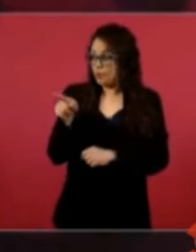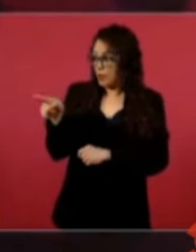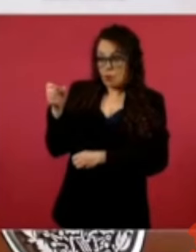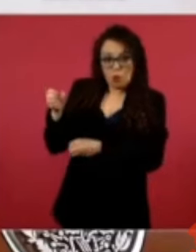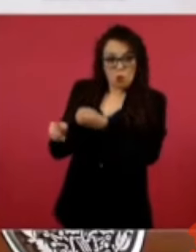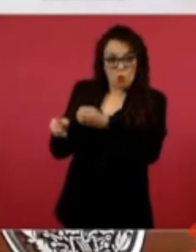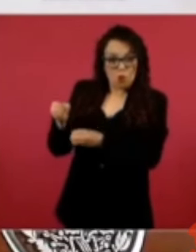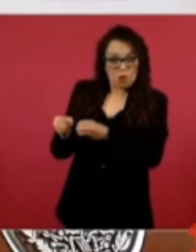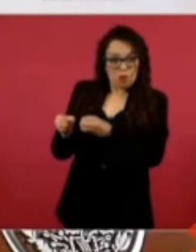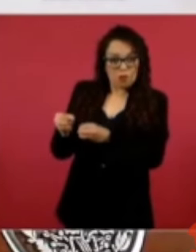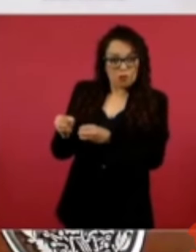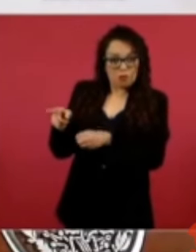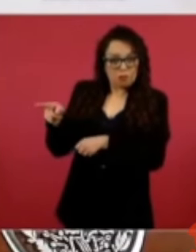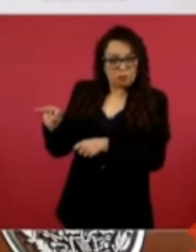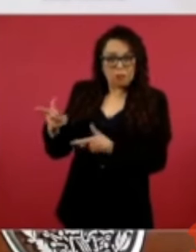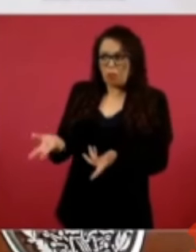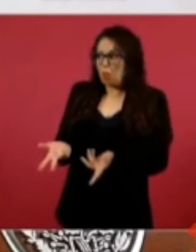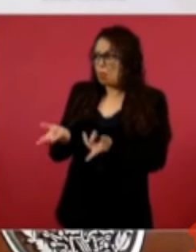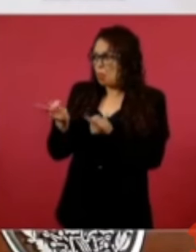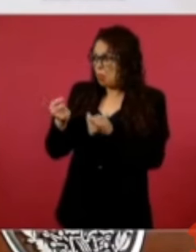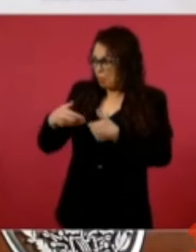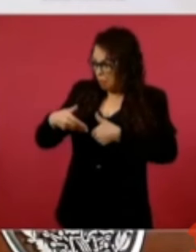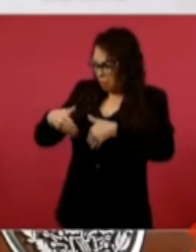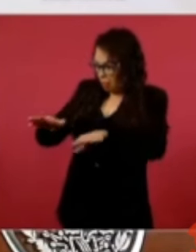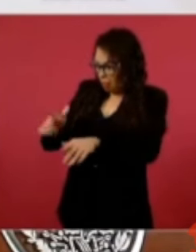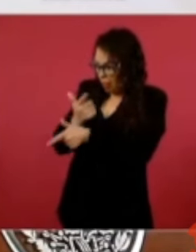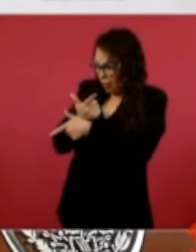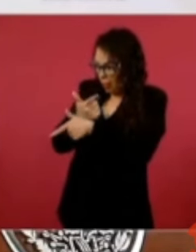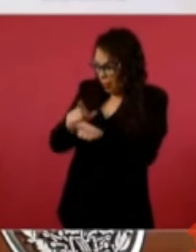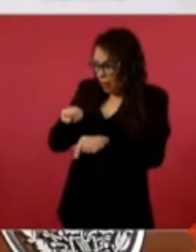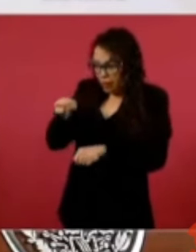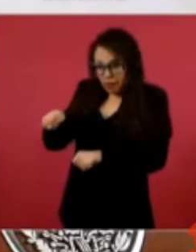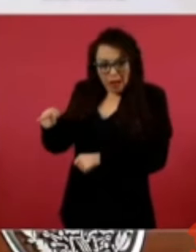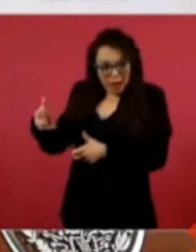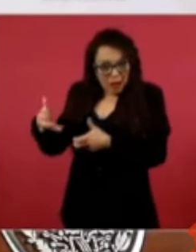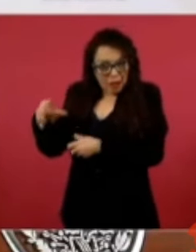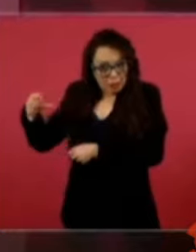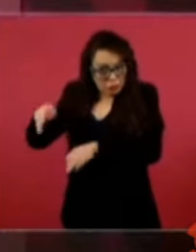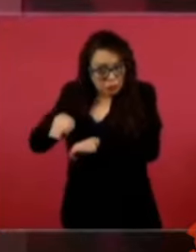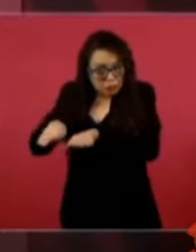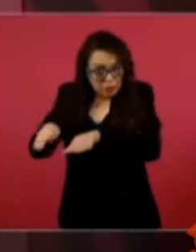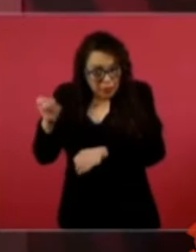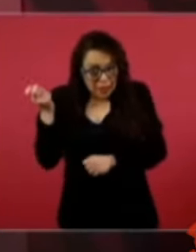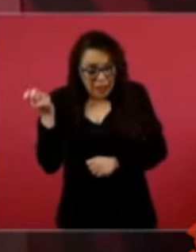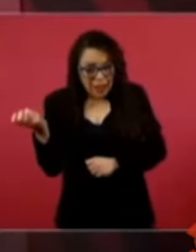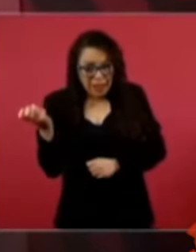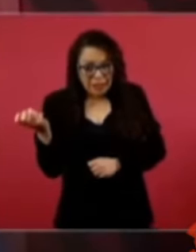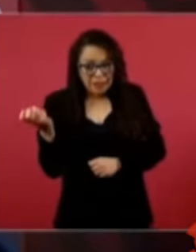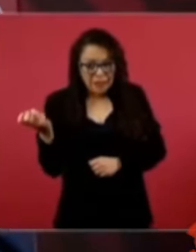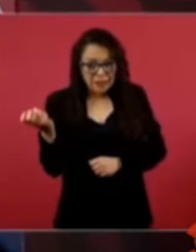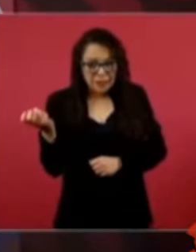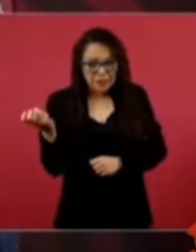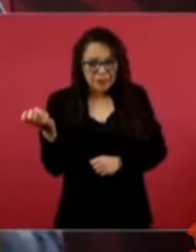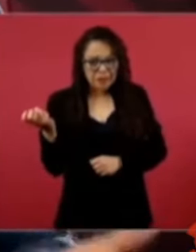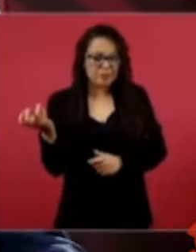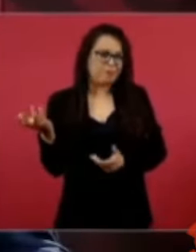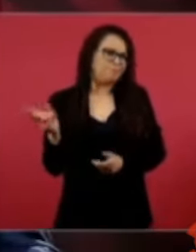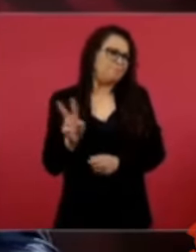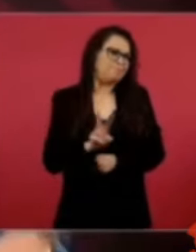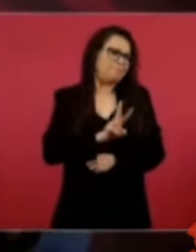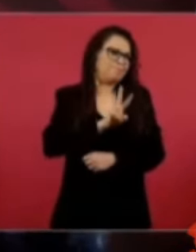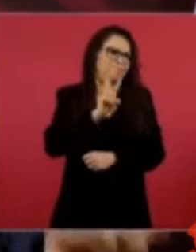pues es grave